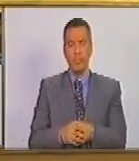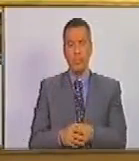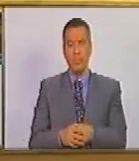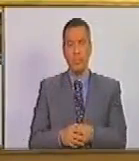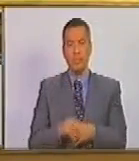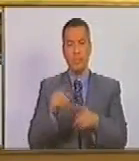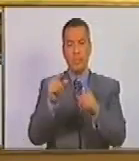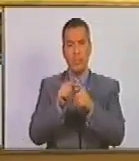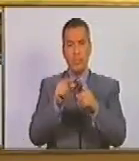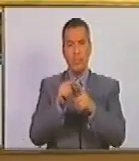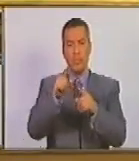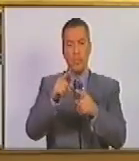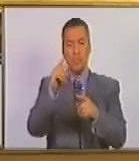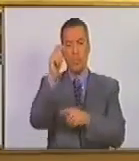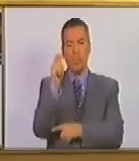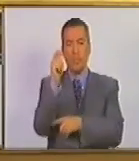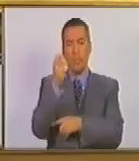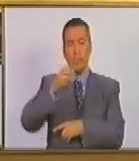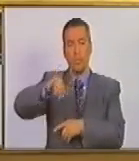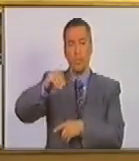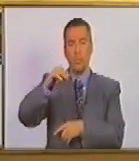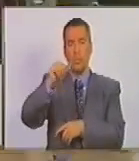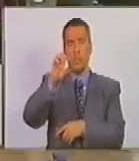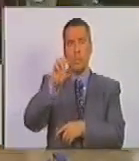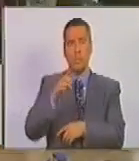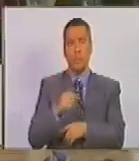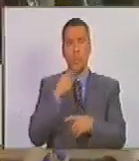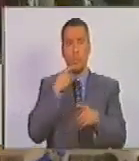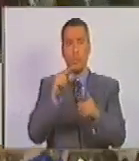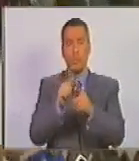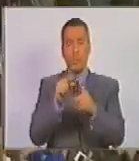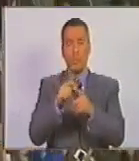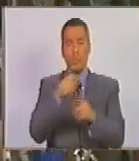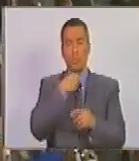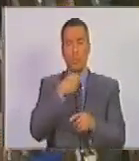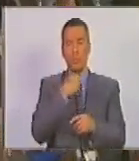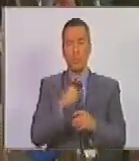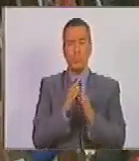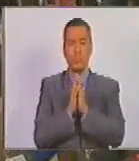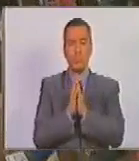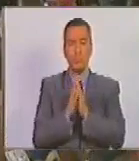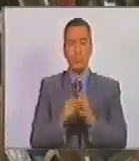Voy a dejar en el derecho de palabra al diputado José Gregorio Colmenares. Meclófono para el diputado, por favor.